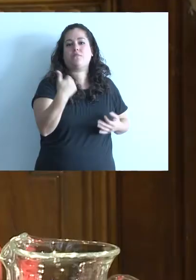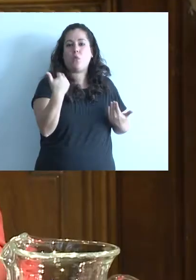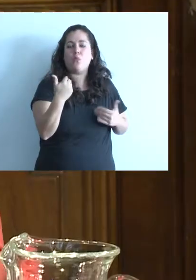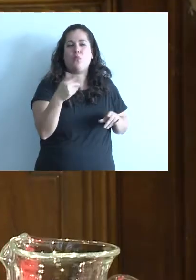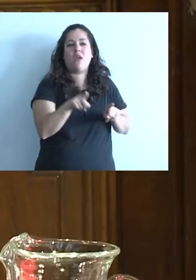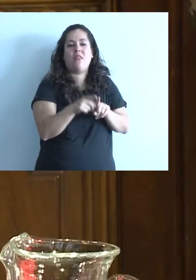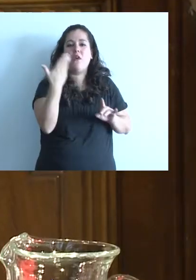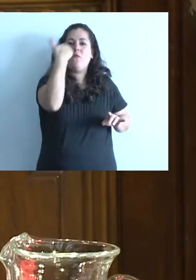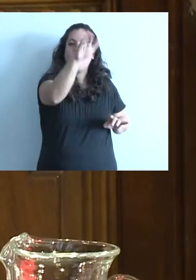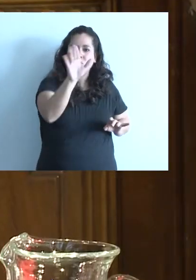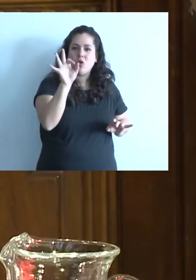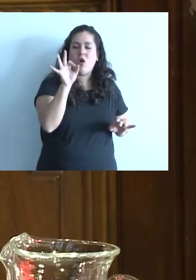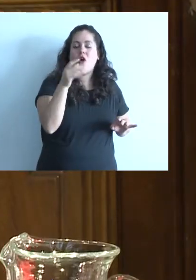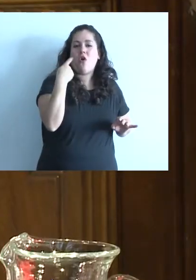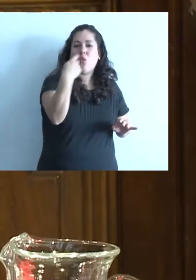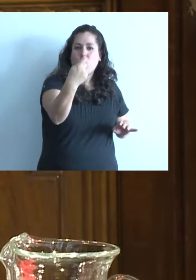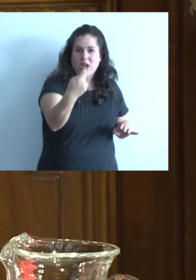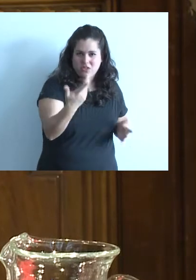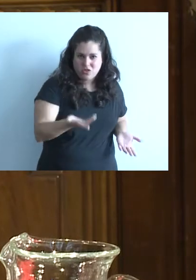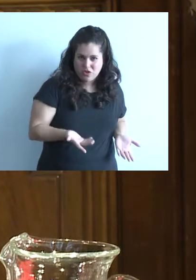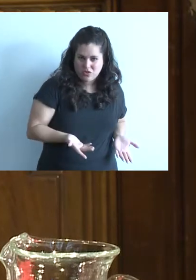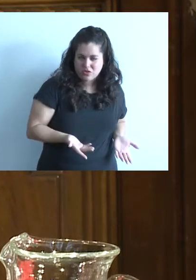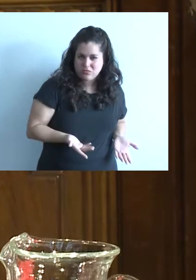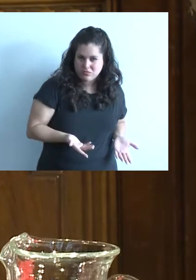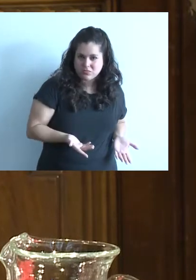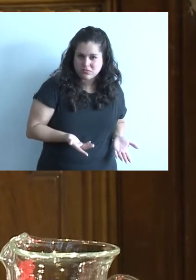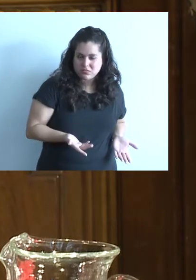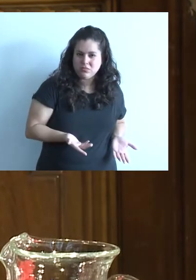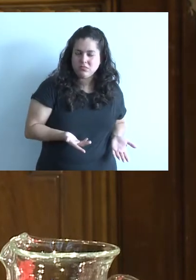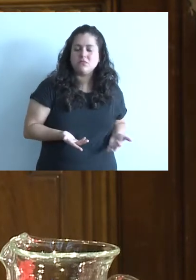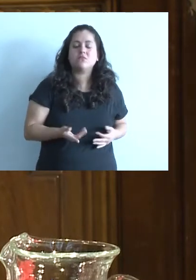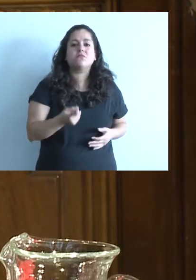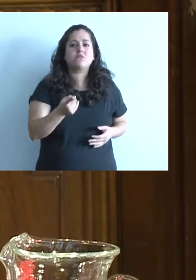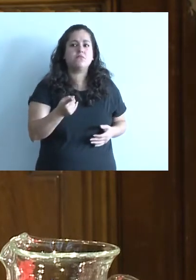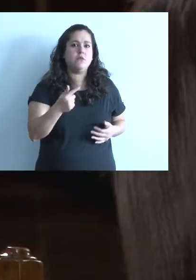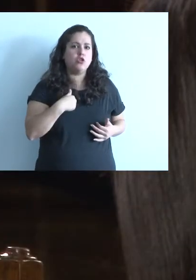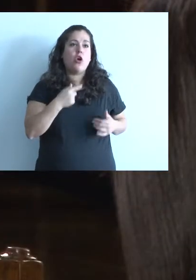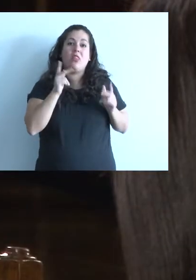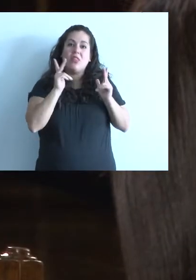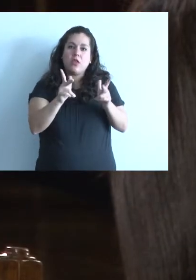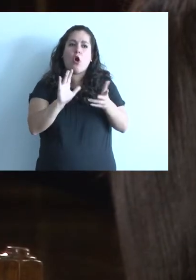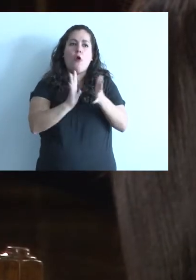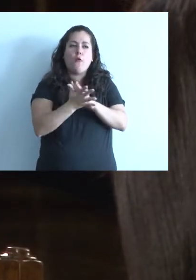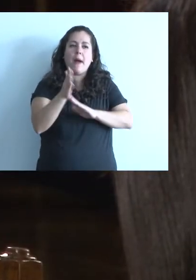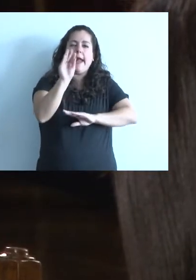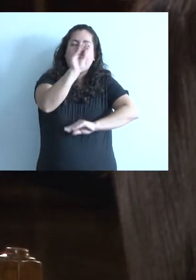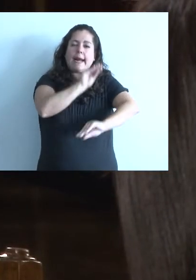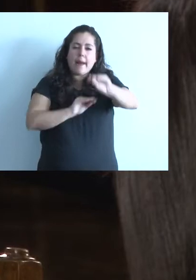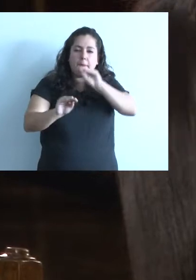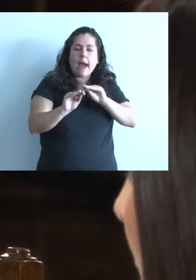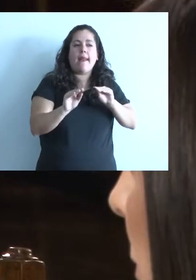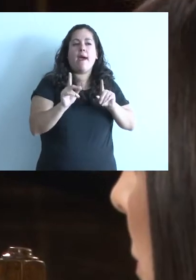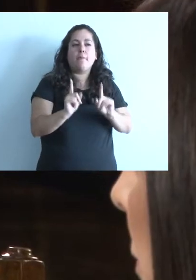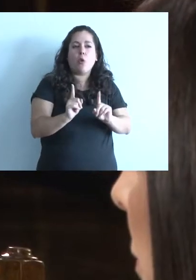ser sujeto de recibir la jubilación. Insisto, se repara una